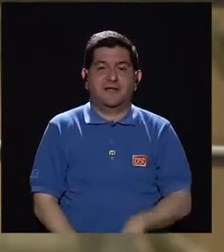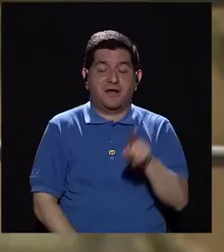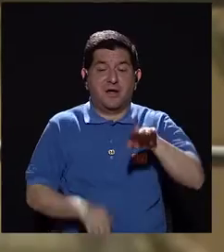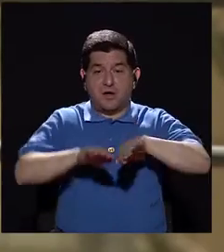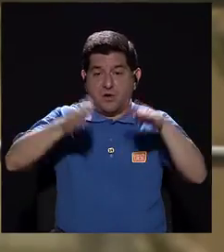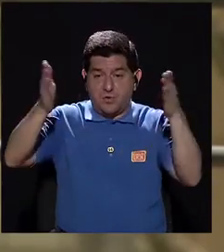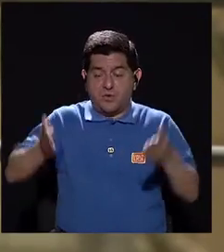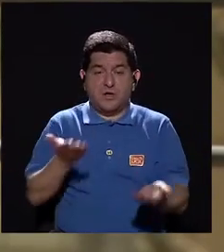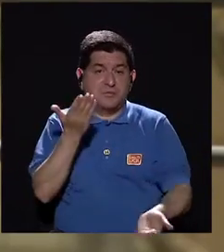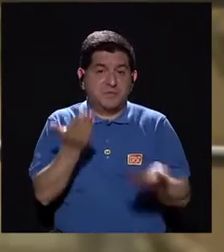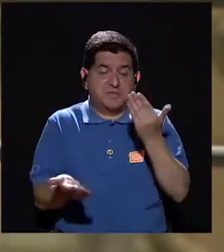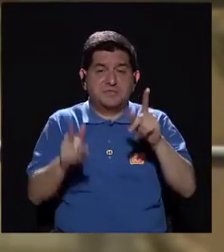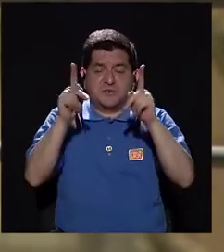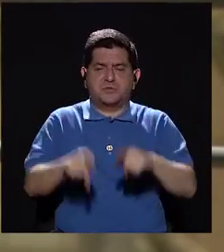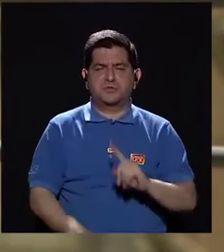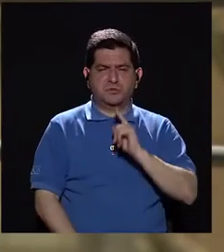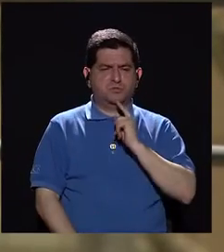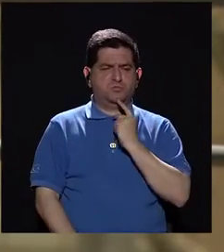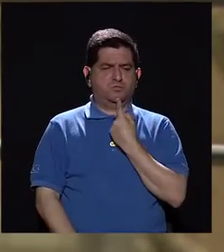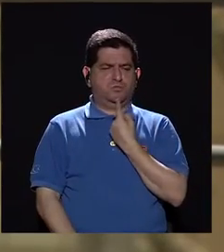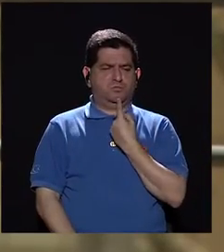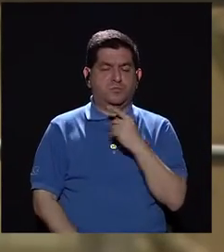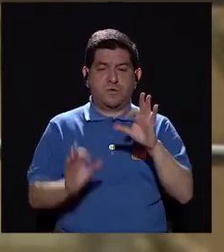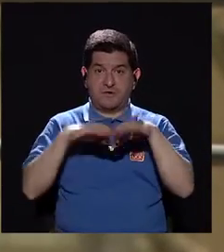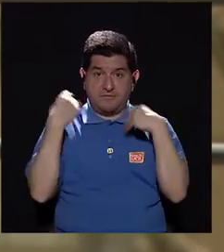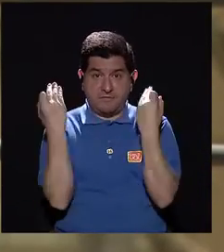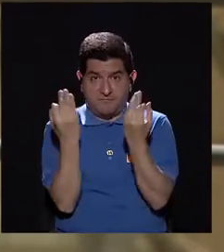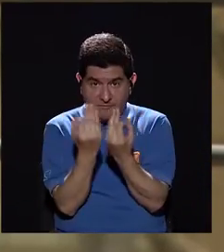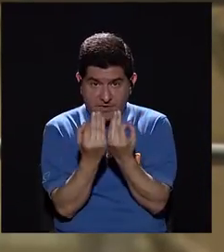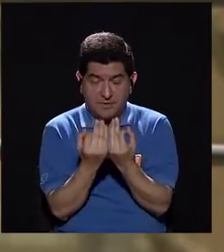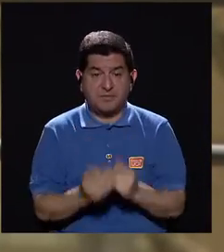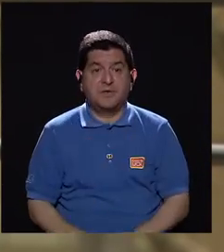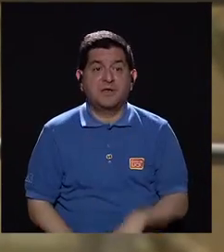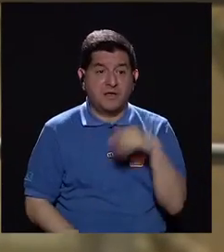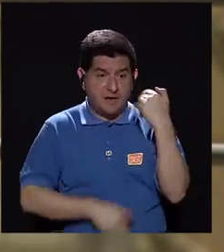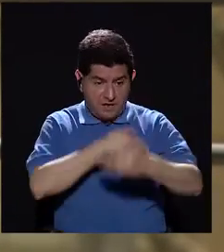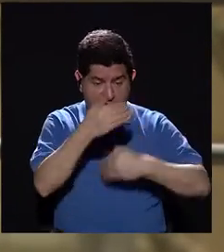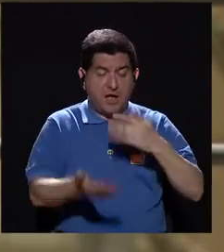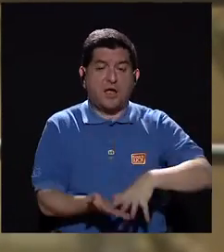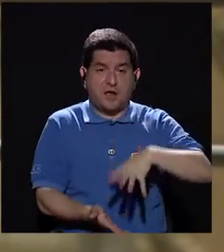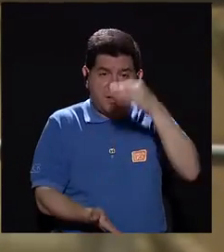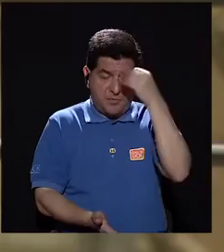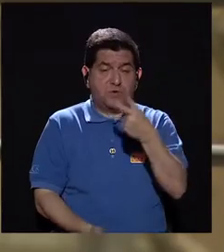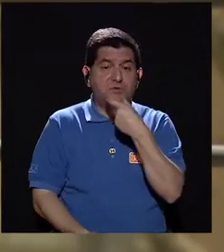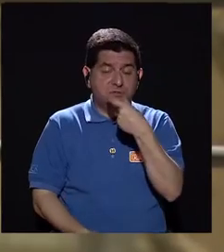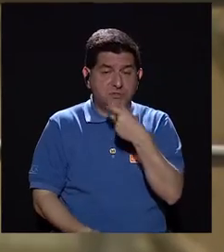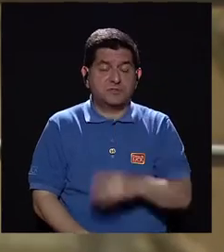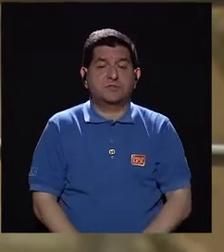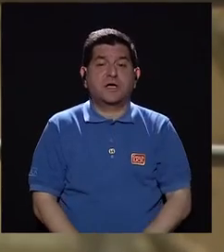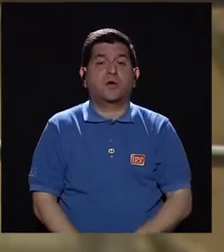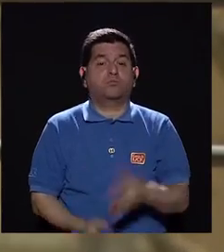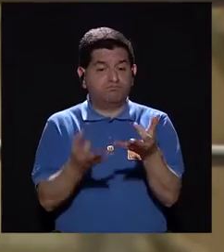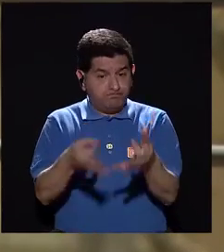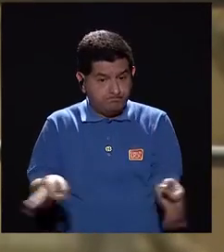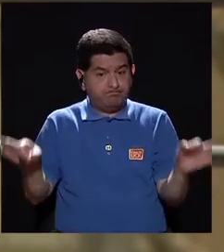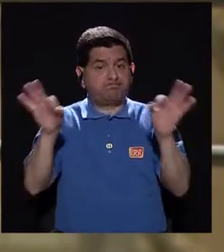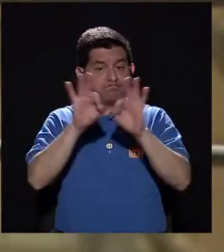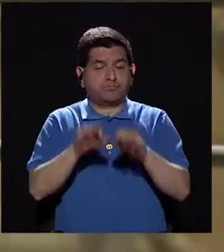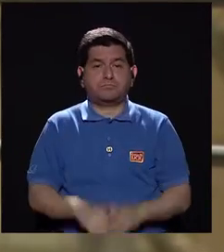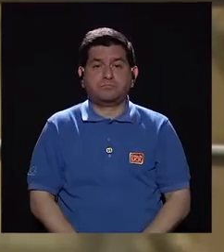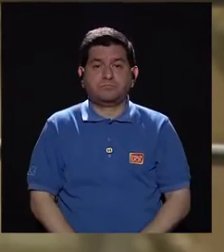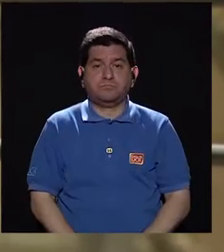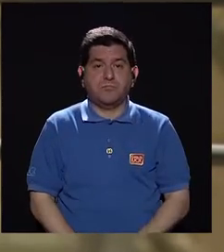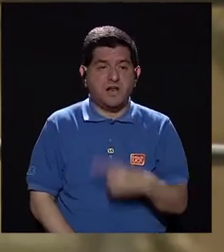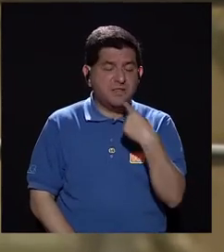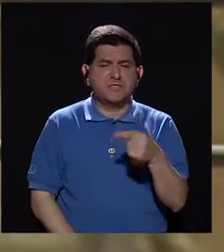Hay una mesa tal vez donde están muy serios. La familia tiene que ver muy bien en el proceso de aprendizaje de la risa y del humor. No se